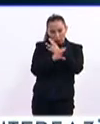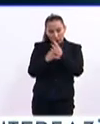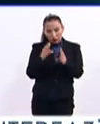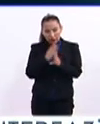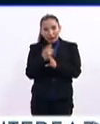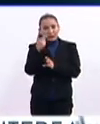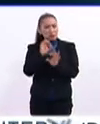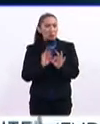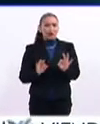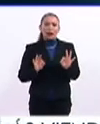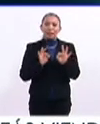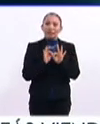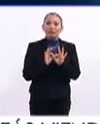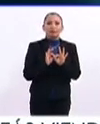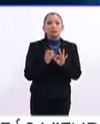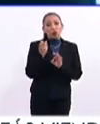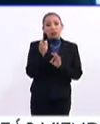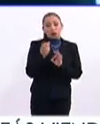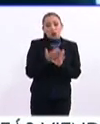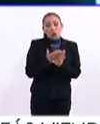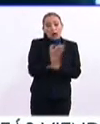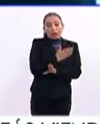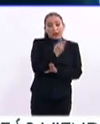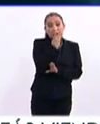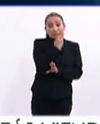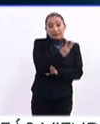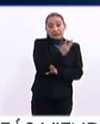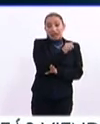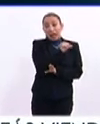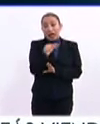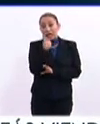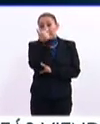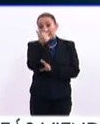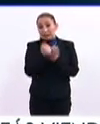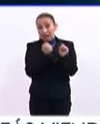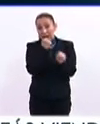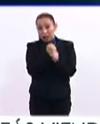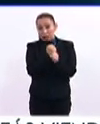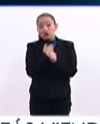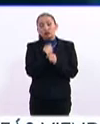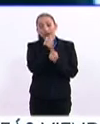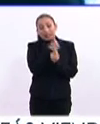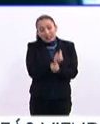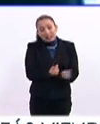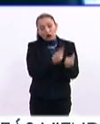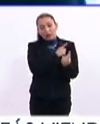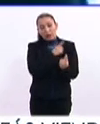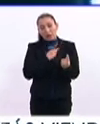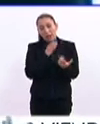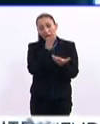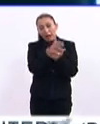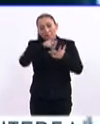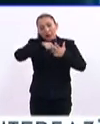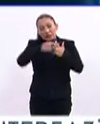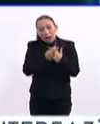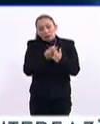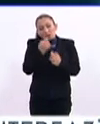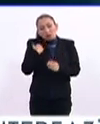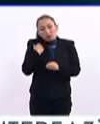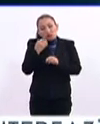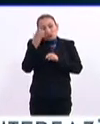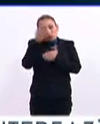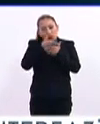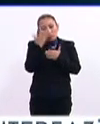es de suma importancia y por eso es de los tres a los seis años que el individuo tiene que realizar tan importantes